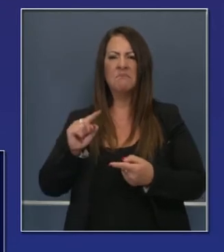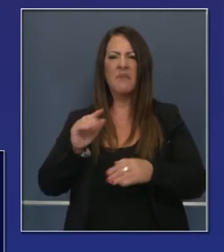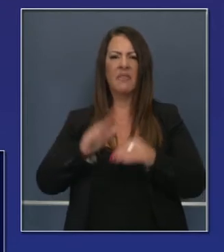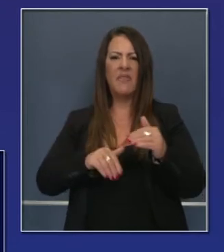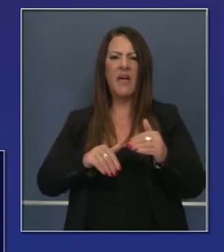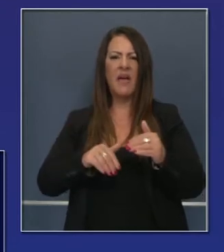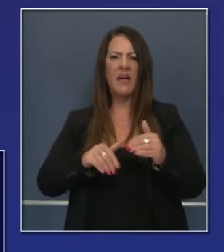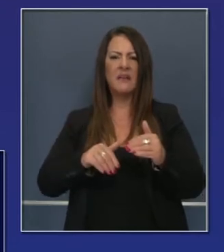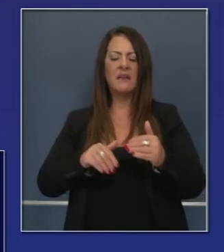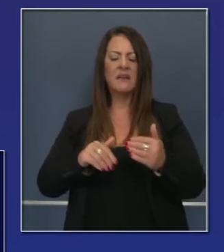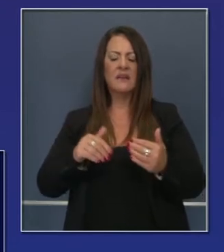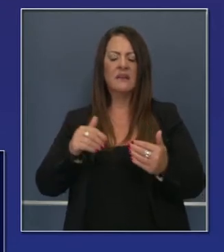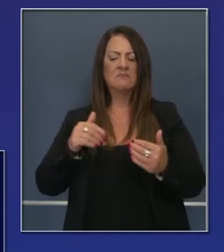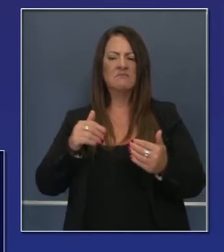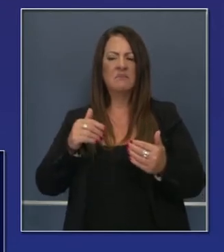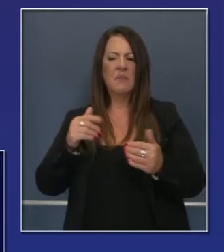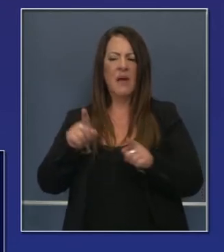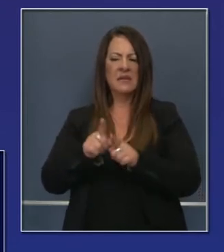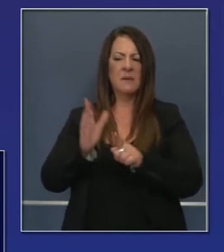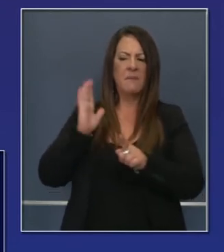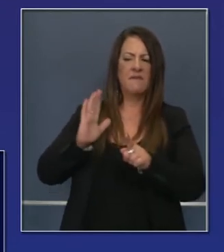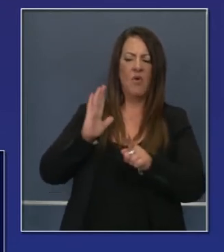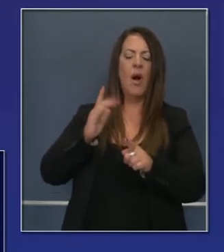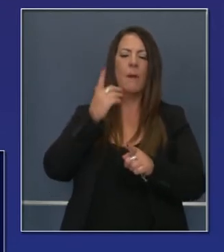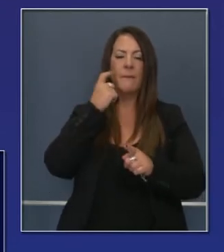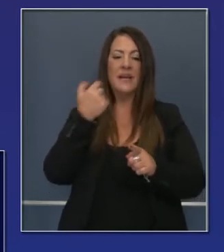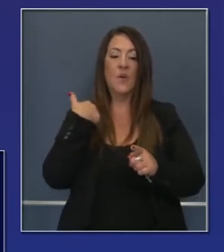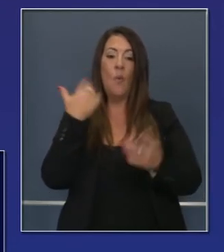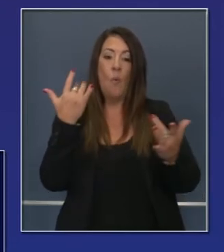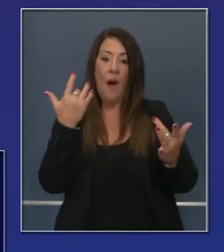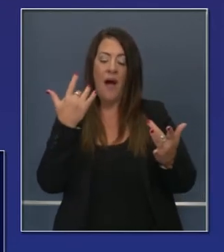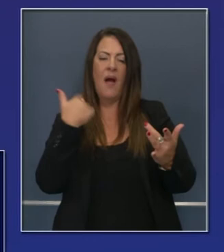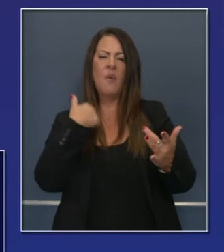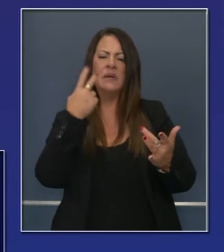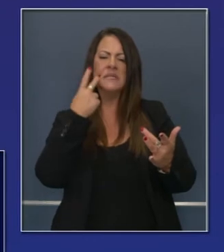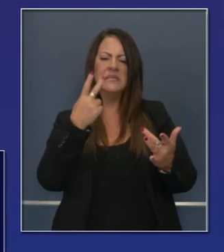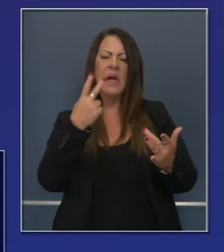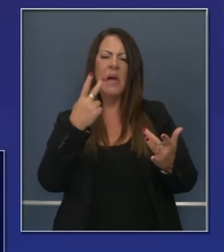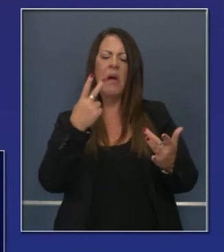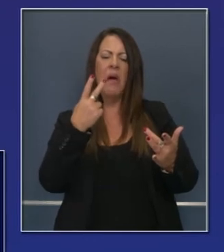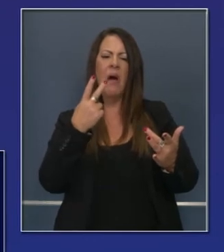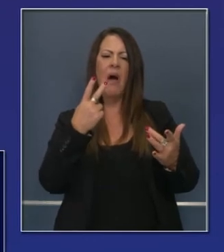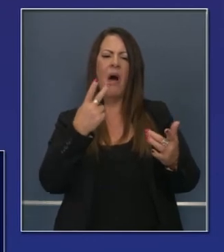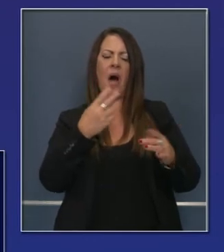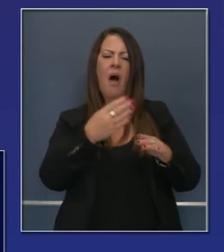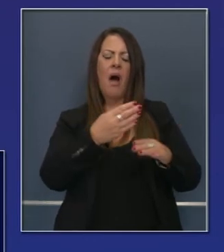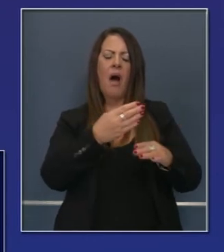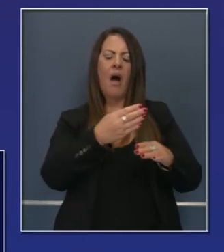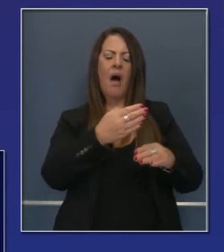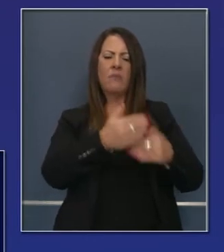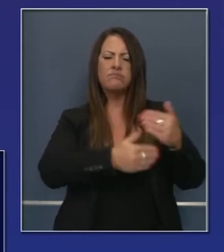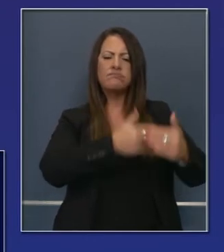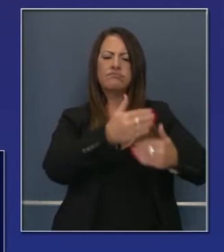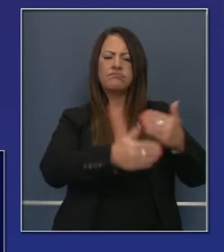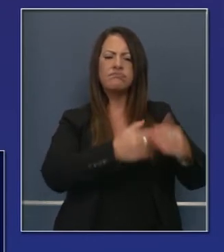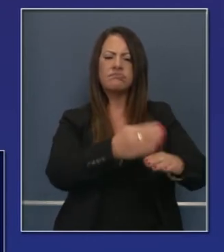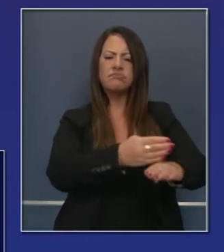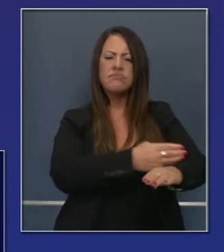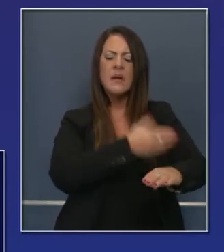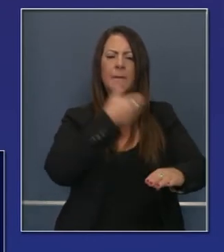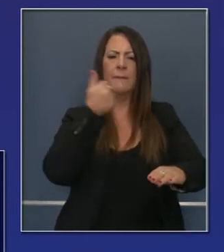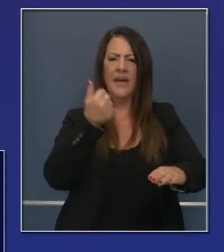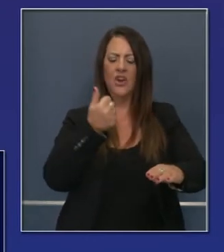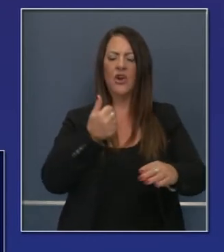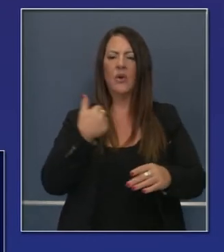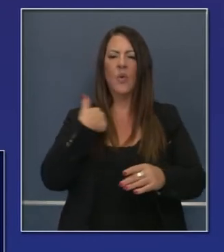los incendios. Hemos visto impacto y hemos visto progreso relacionado con controlar la